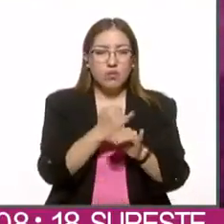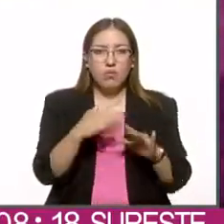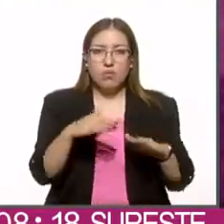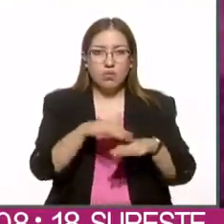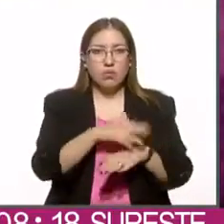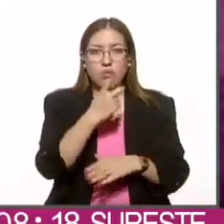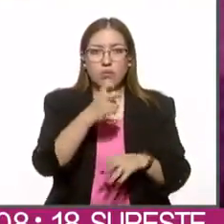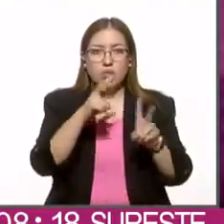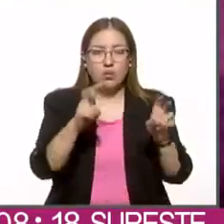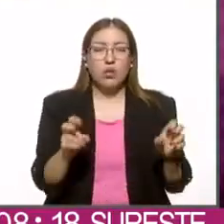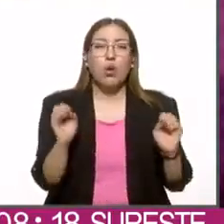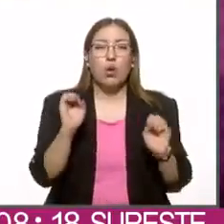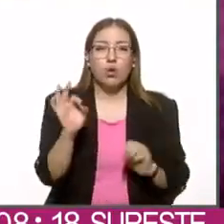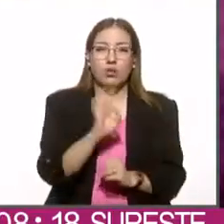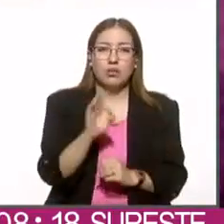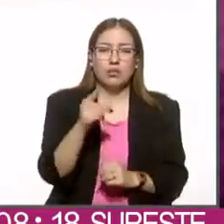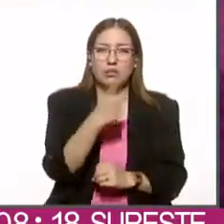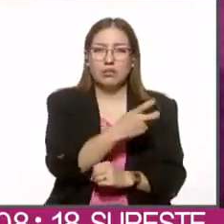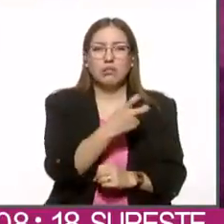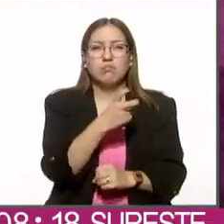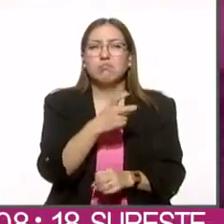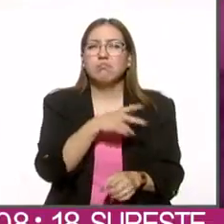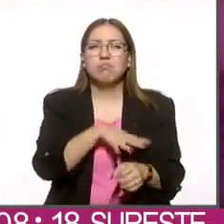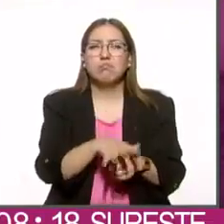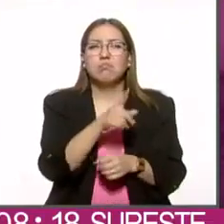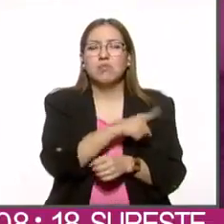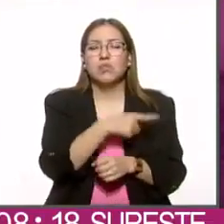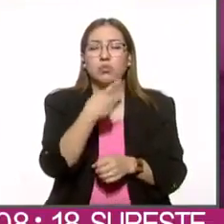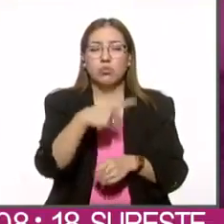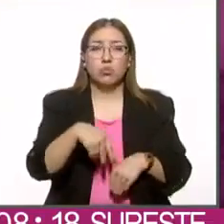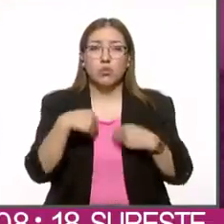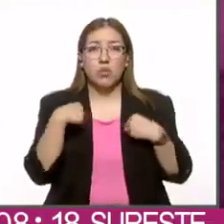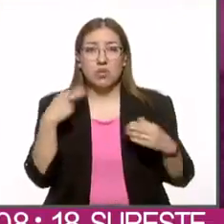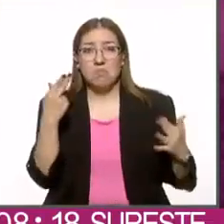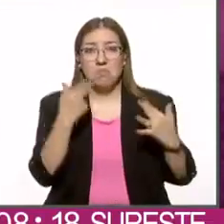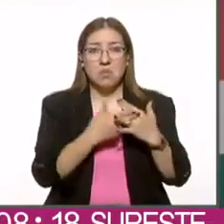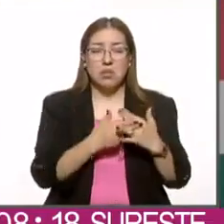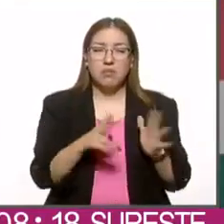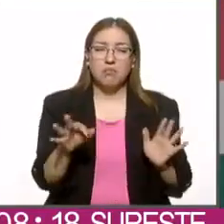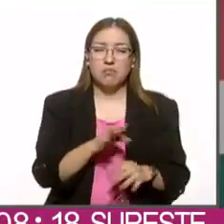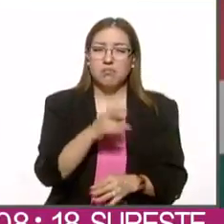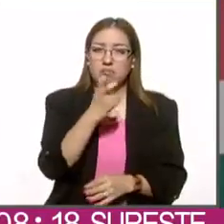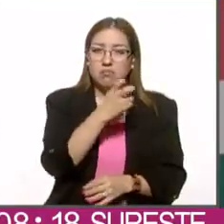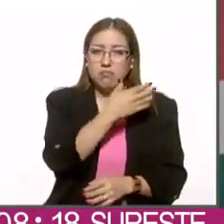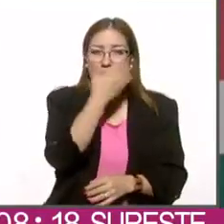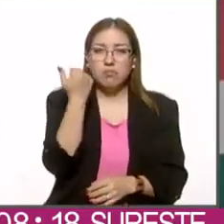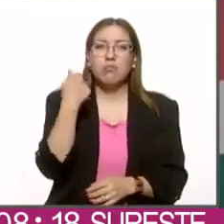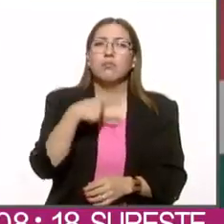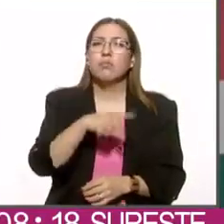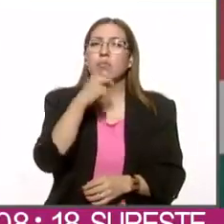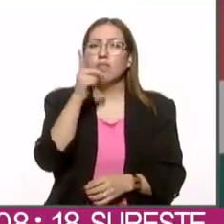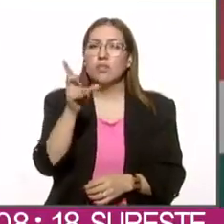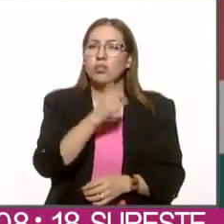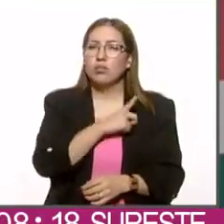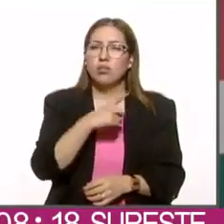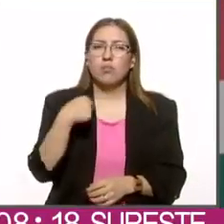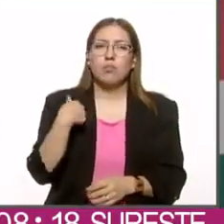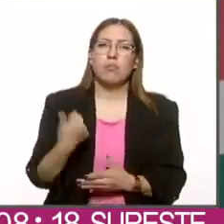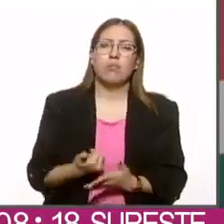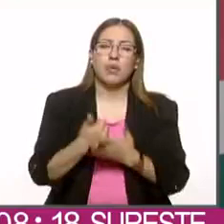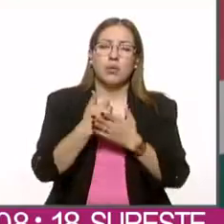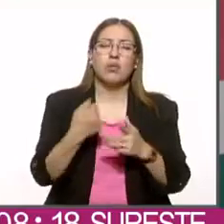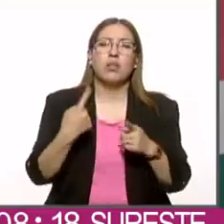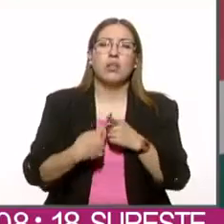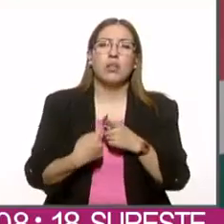respecto, o si bien el objetivo era acabar con su vida. Escribió lo siguiente, reitero que solo me auxilió la